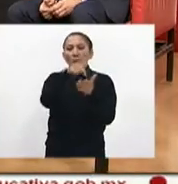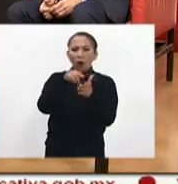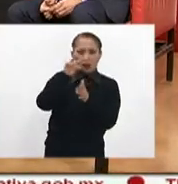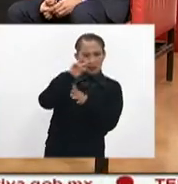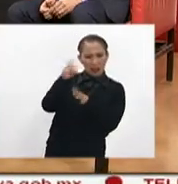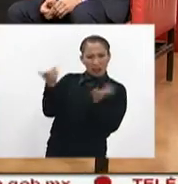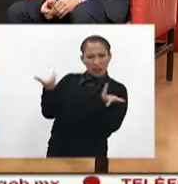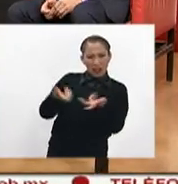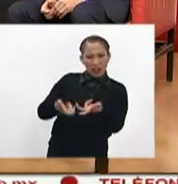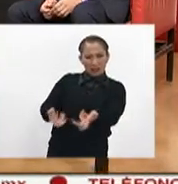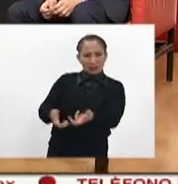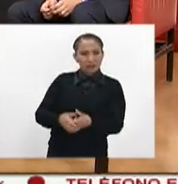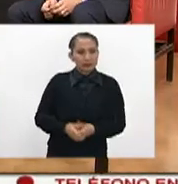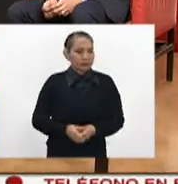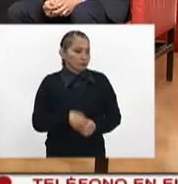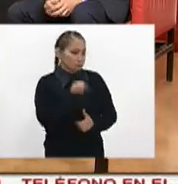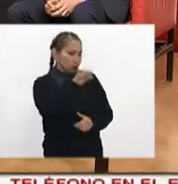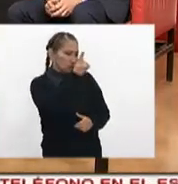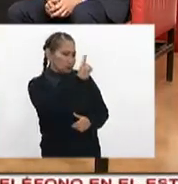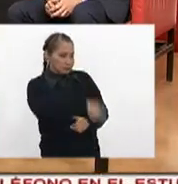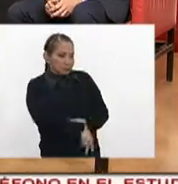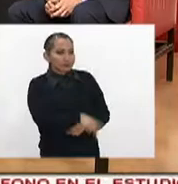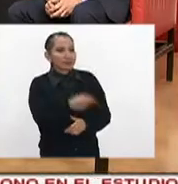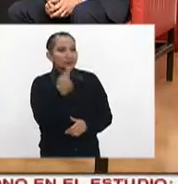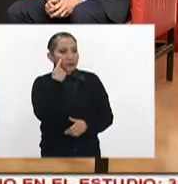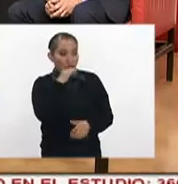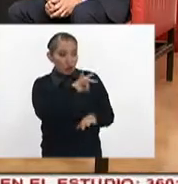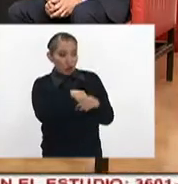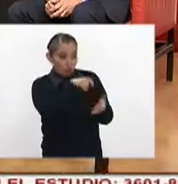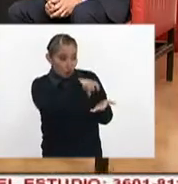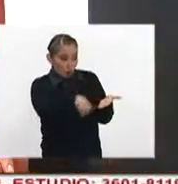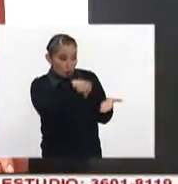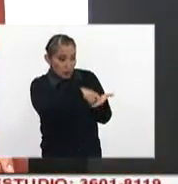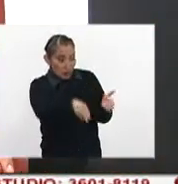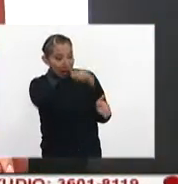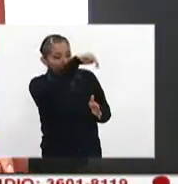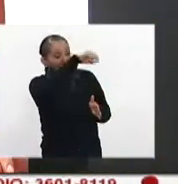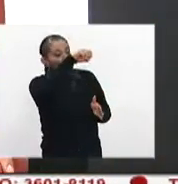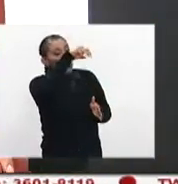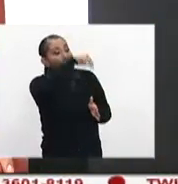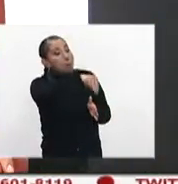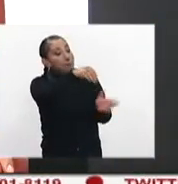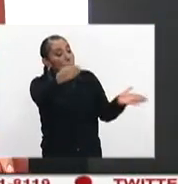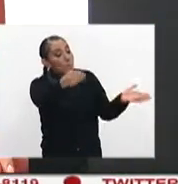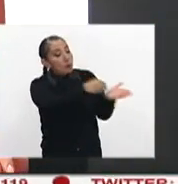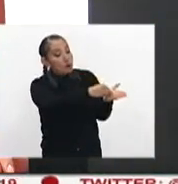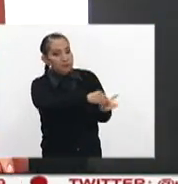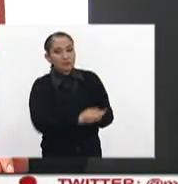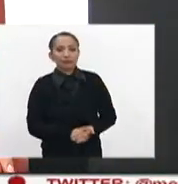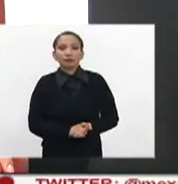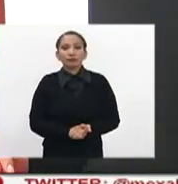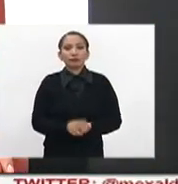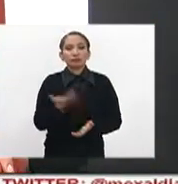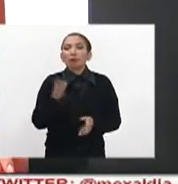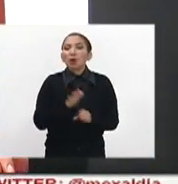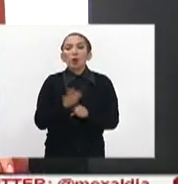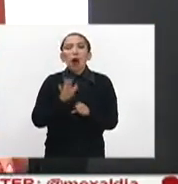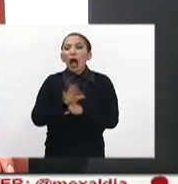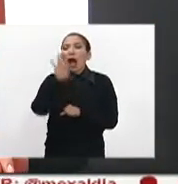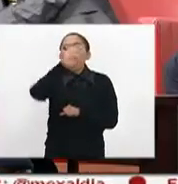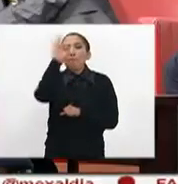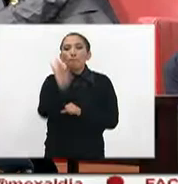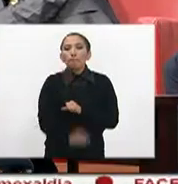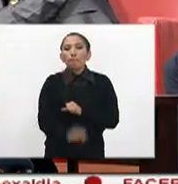de la calle, ¿no? Claro, sobre todo, todo lo que cumpla con la norma oficial. Correcto. ¿En cuánto, en qué porcentaje han